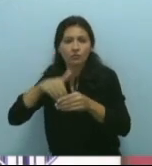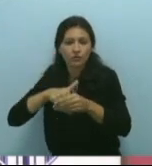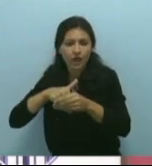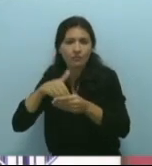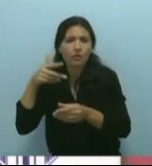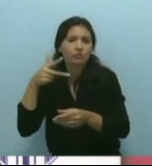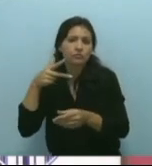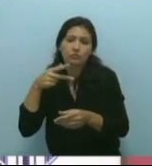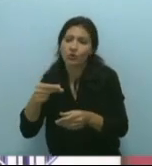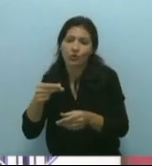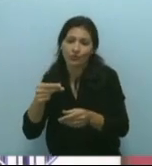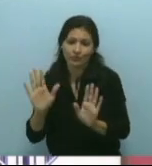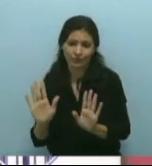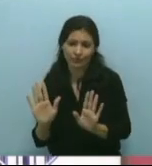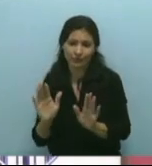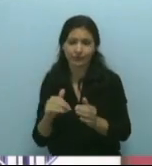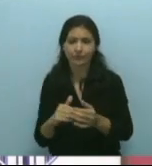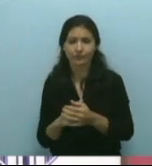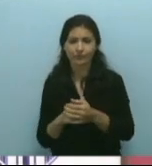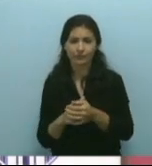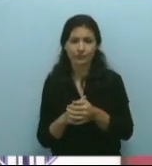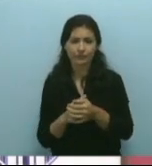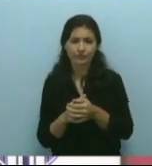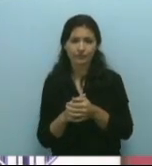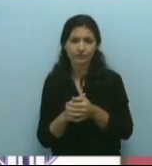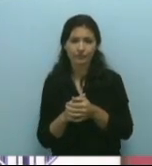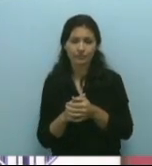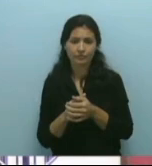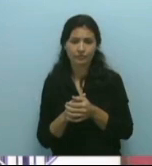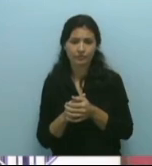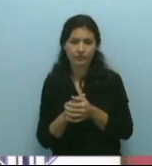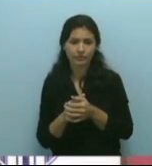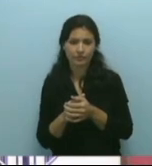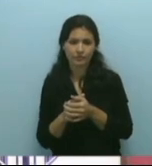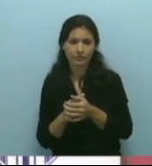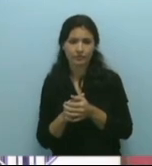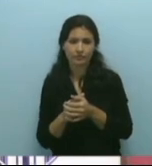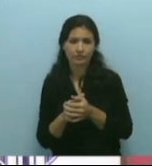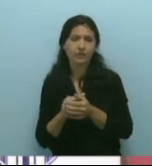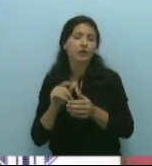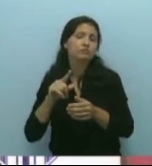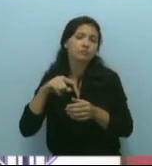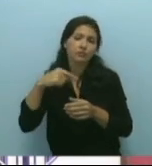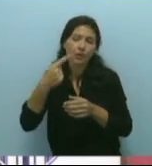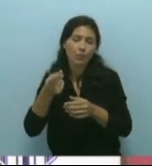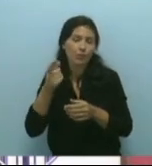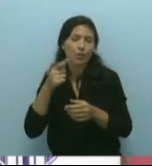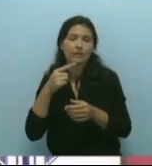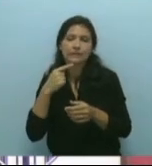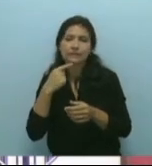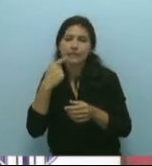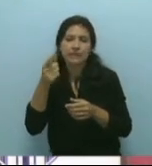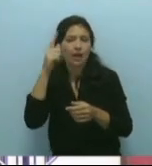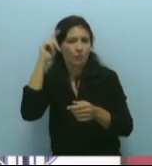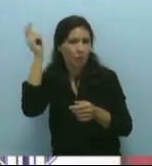abstención. Como no pudimos hacer la exposición del tema de la nulidad, lo haremos pertinentemente en la instancia judicial. Gracias. Gracias, Diputado.